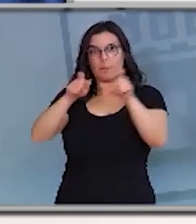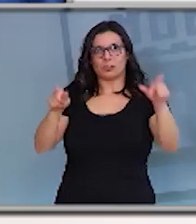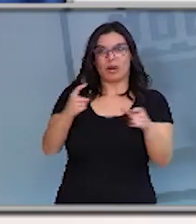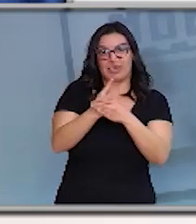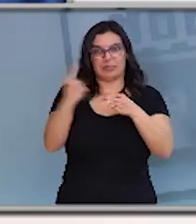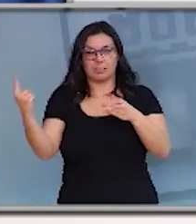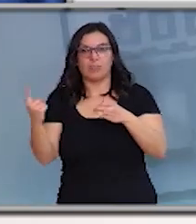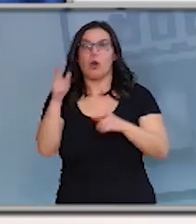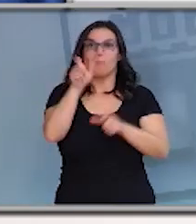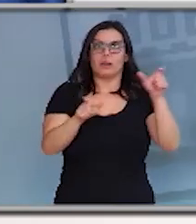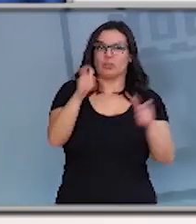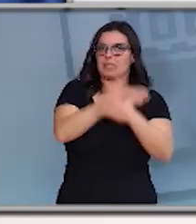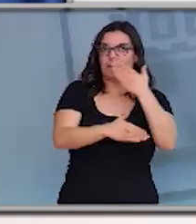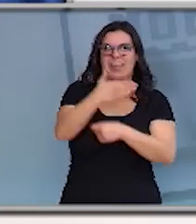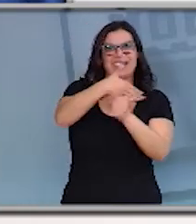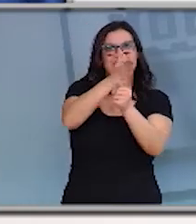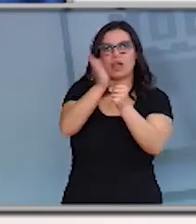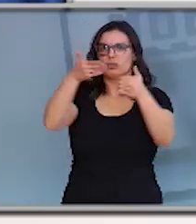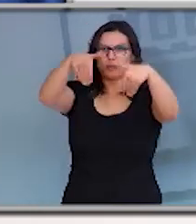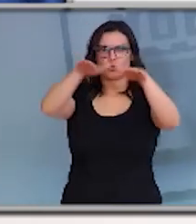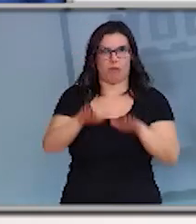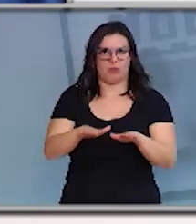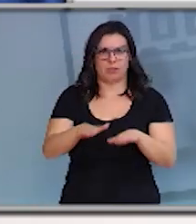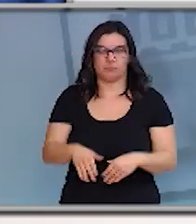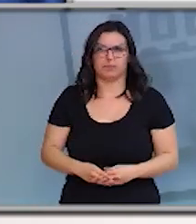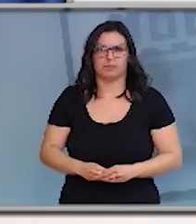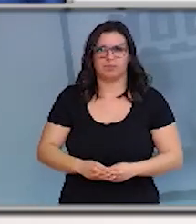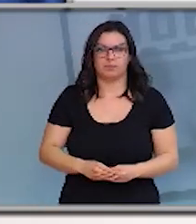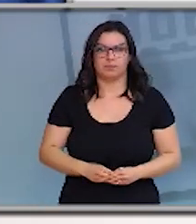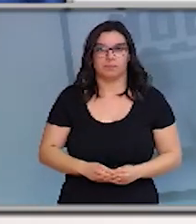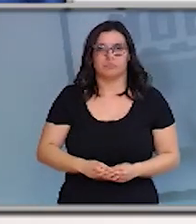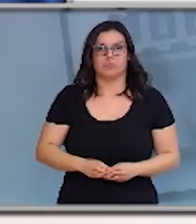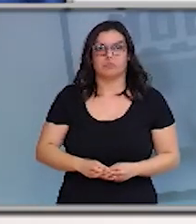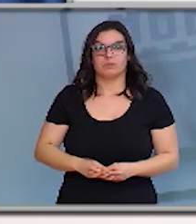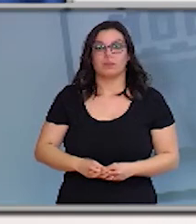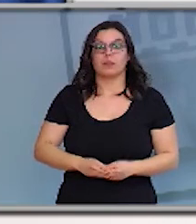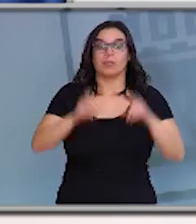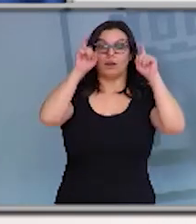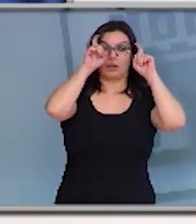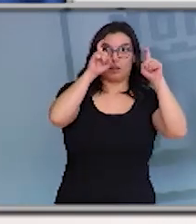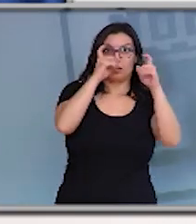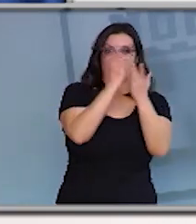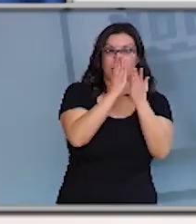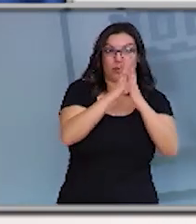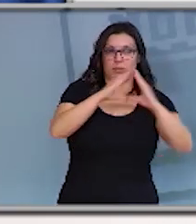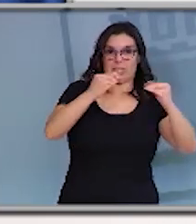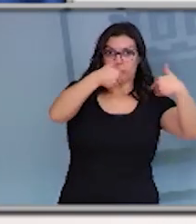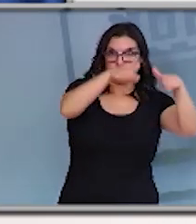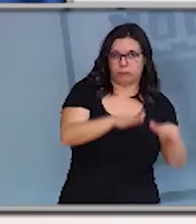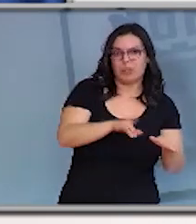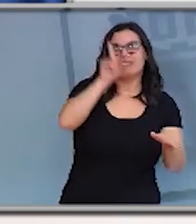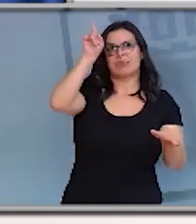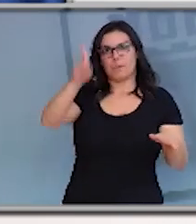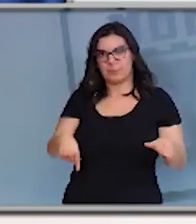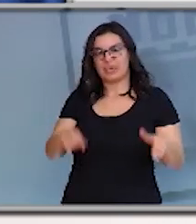y de personas con discapacidad. De forma paralela a la suspensión de la actividad docente en las universidades, se cerrarán